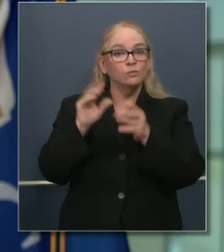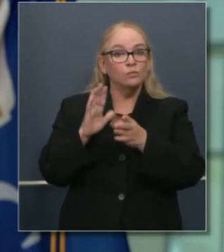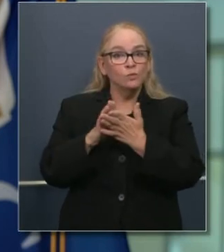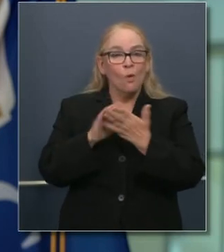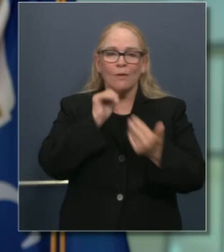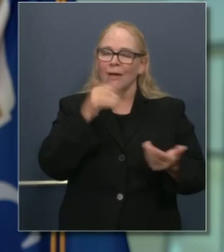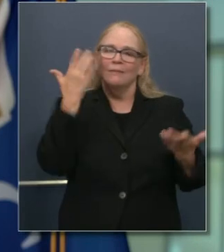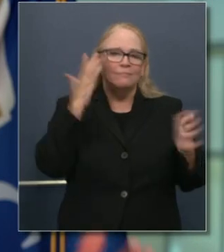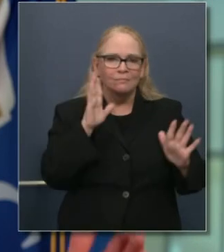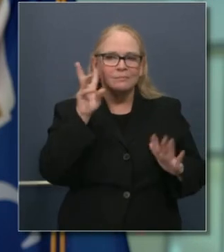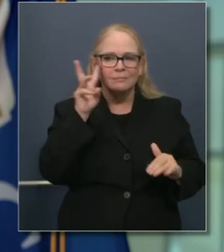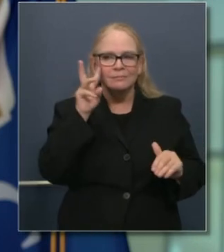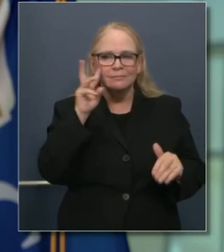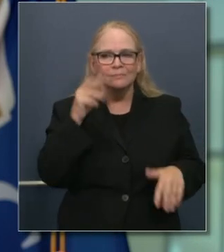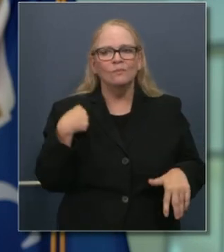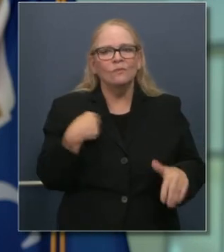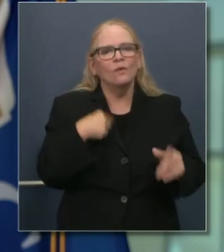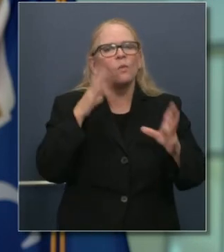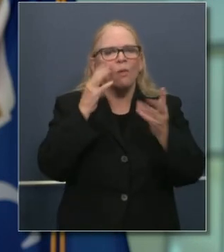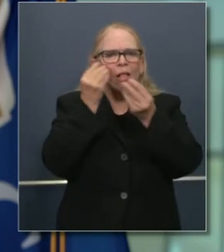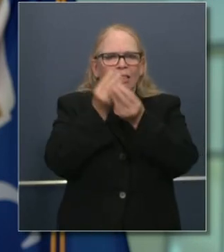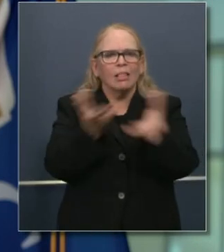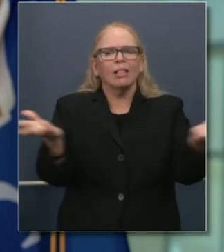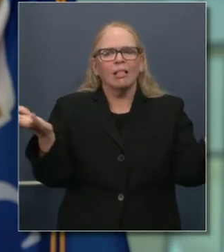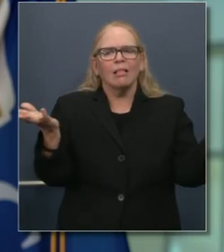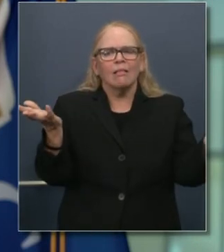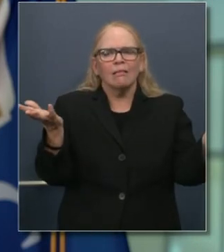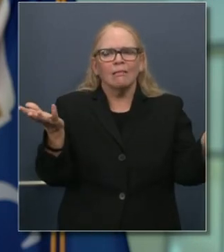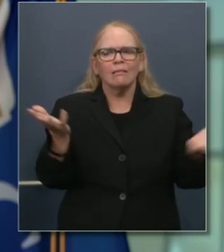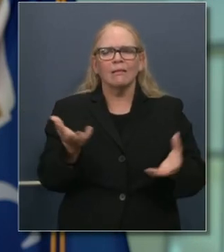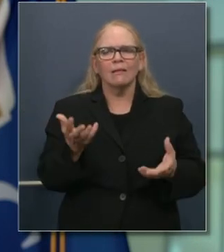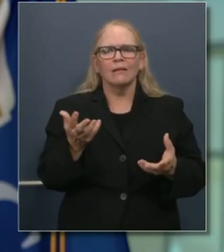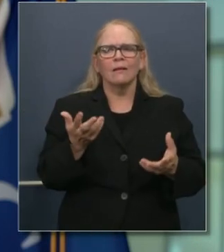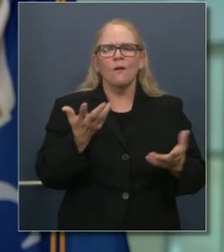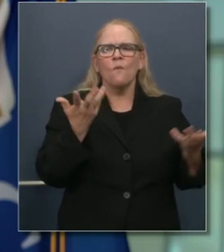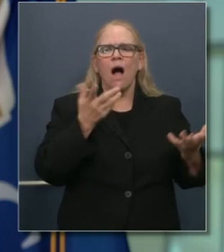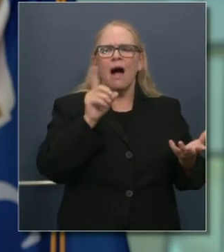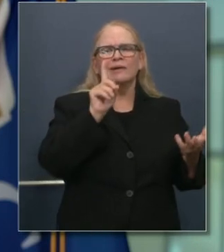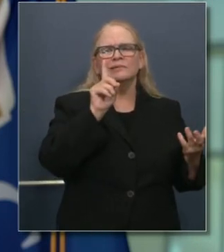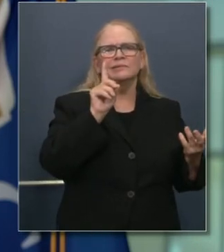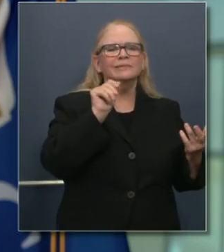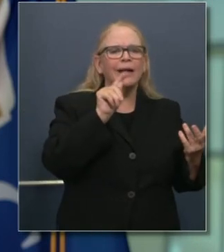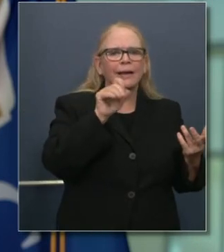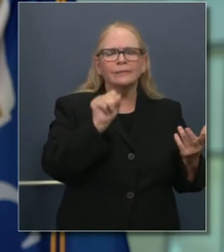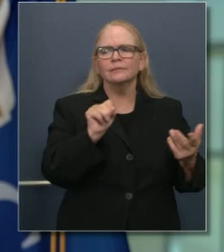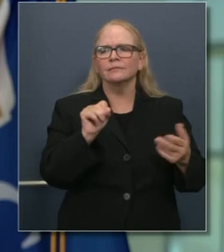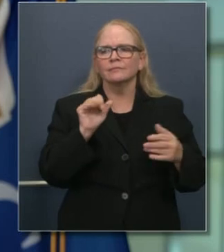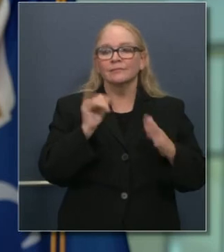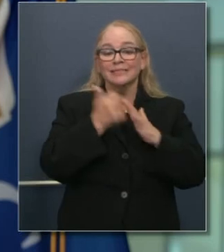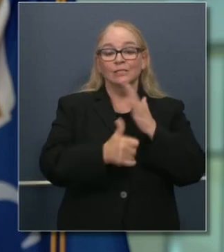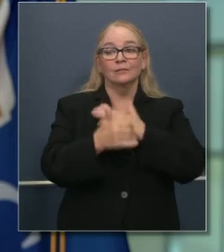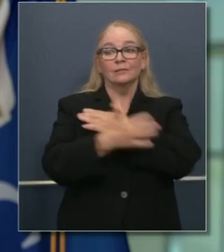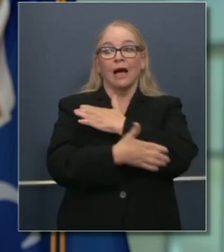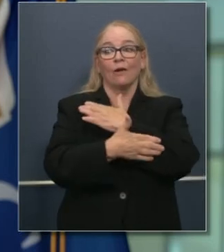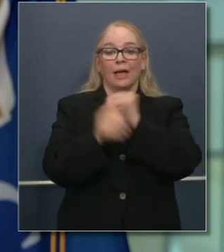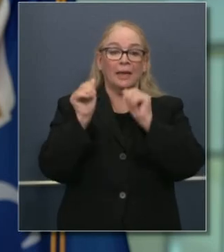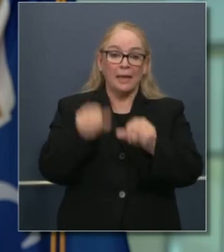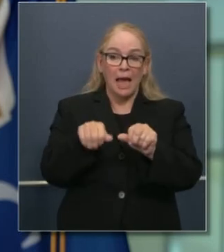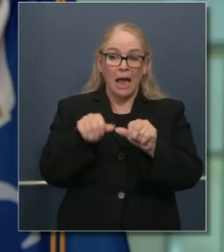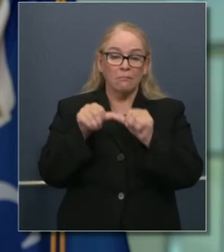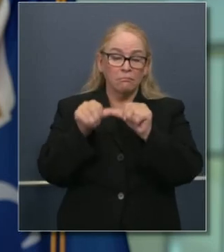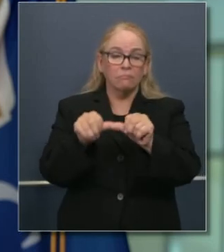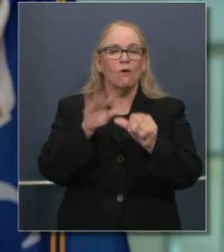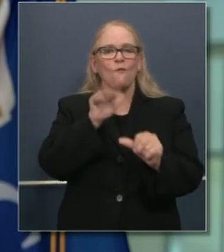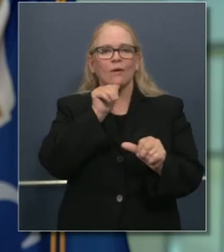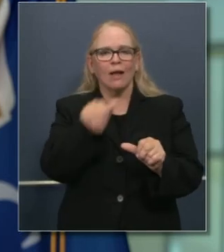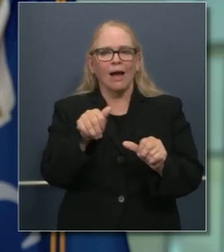a usar esta información en las fechas indicadas que se ingresaron para que sean